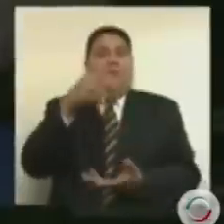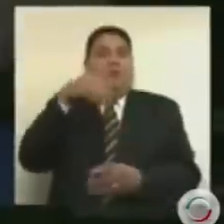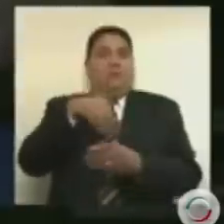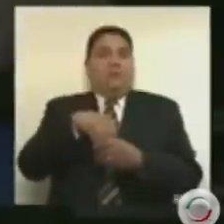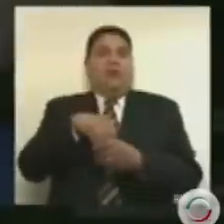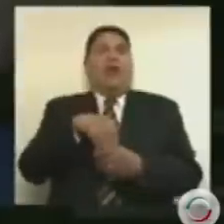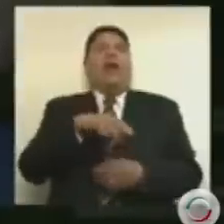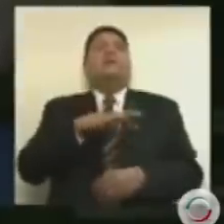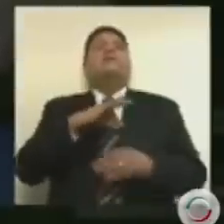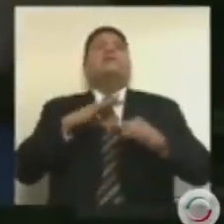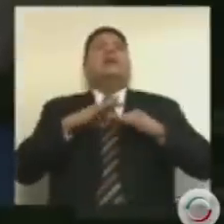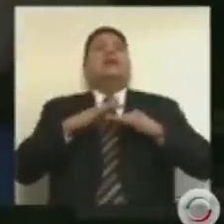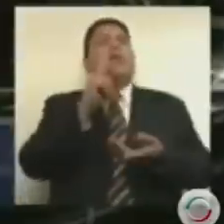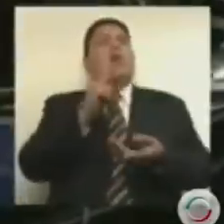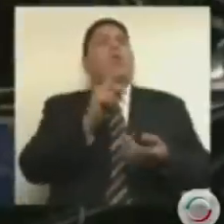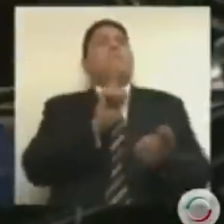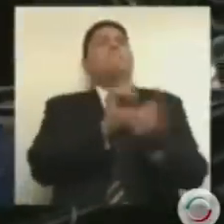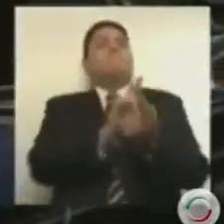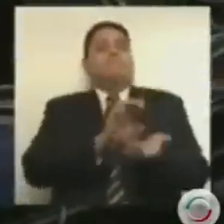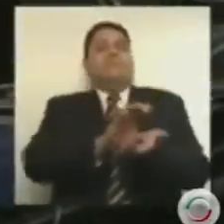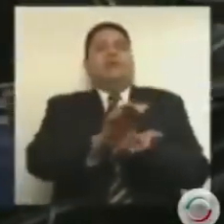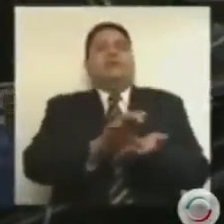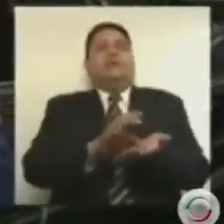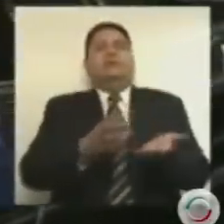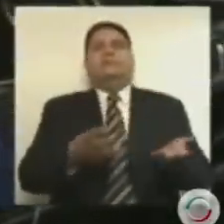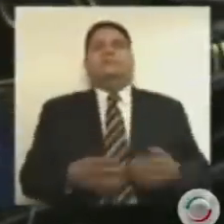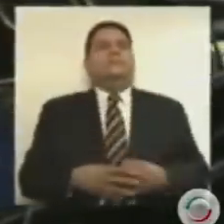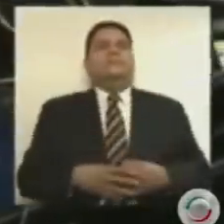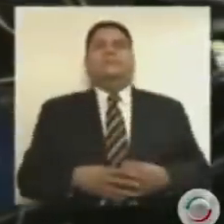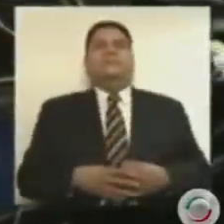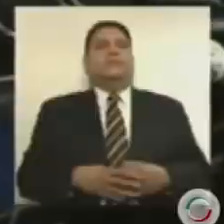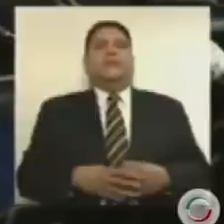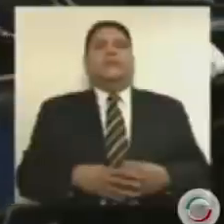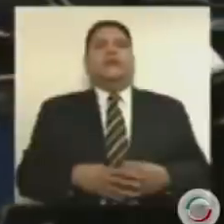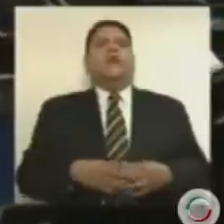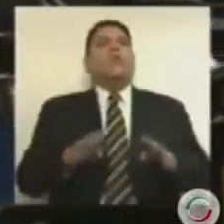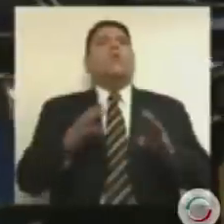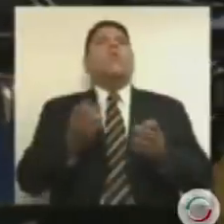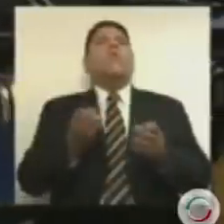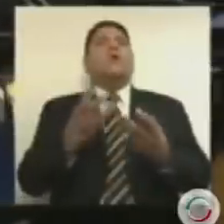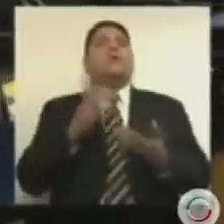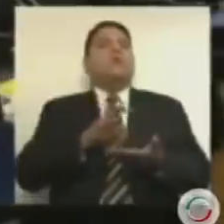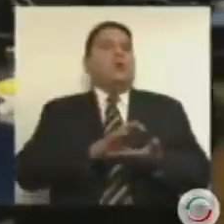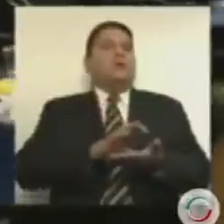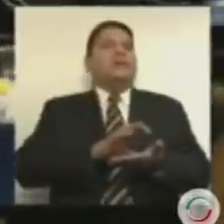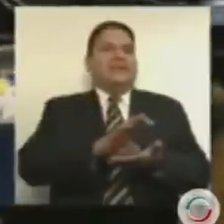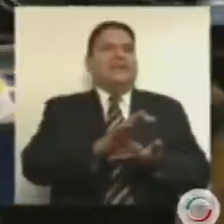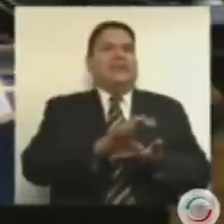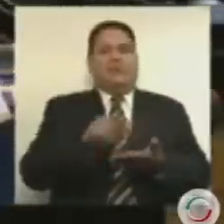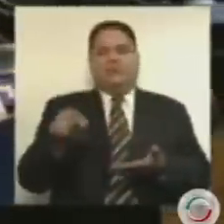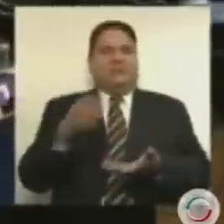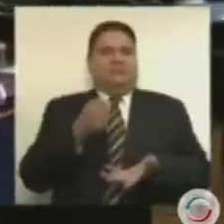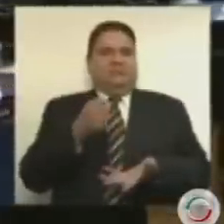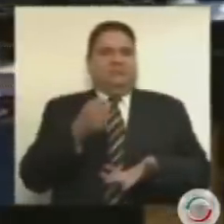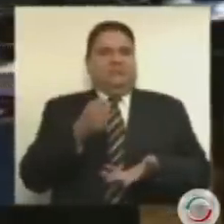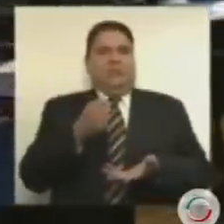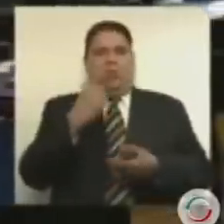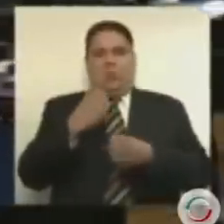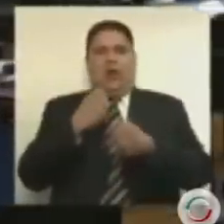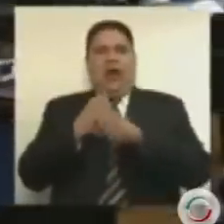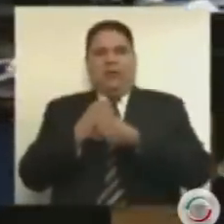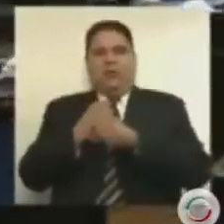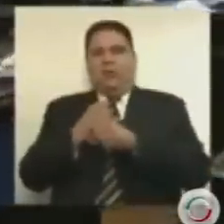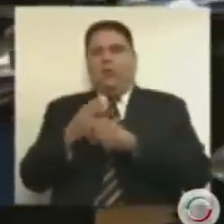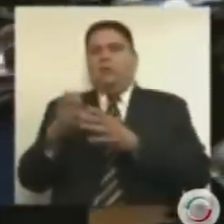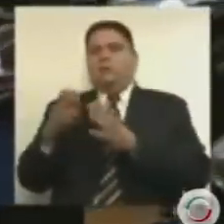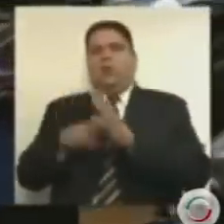el voto a favor de las senadoras de Morena, Celeste Sánchez, Nestora Salgado y Antonia Cárdenas. La morenista Lucía Trasviña votó con una